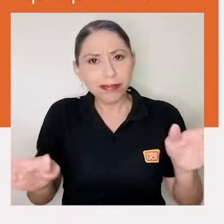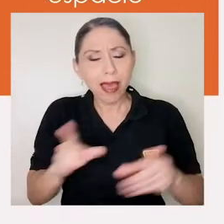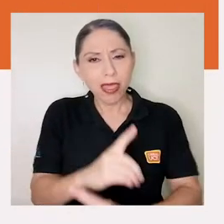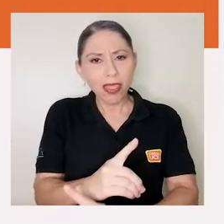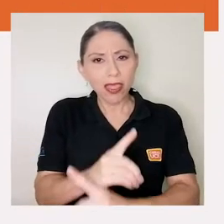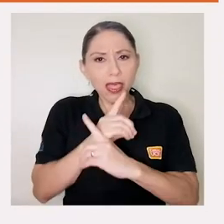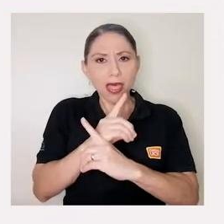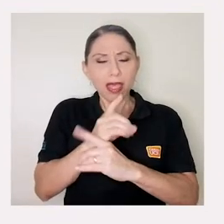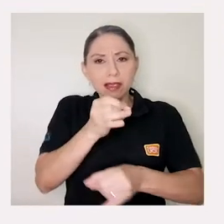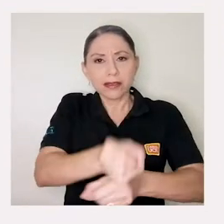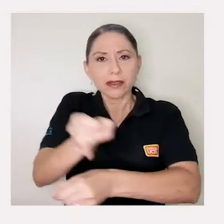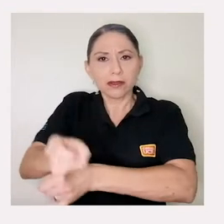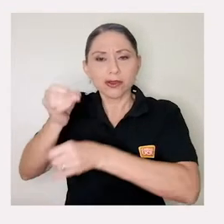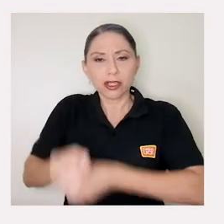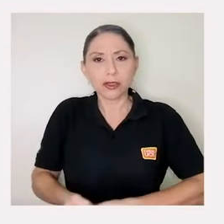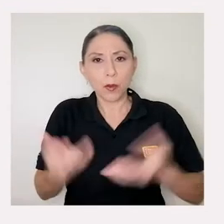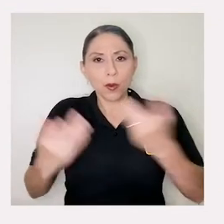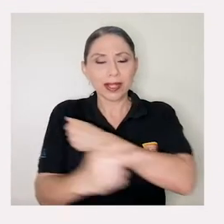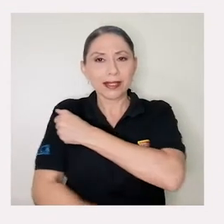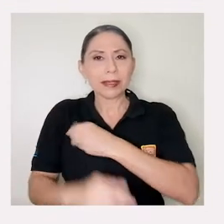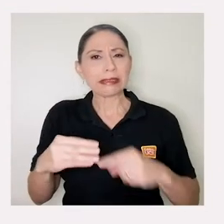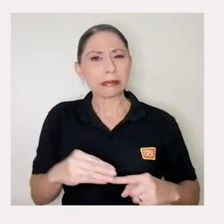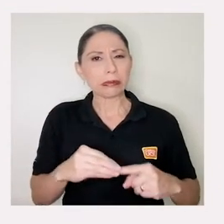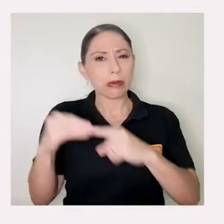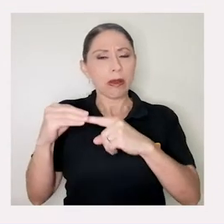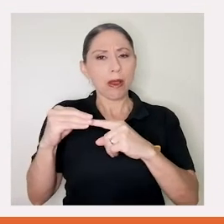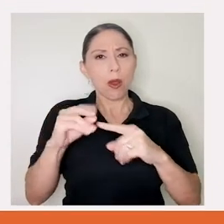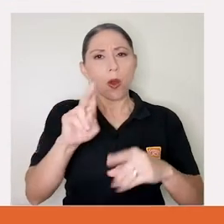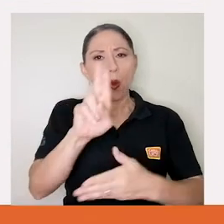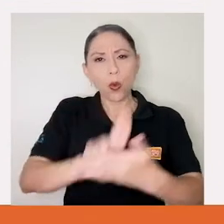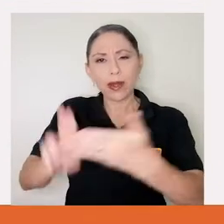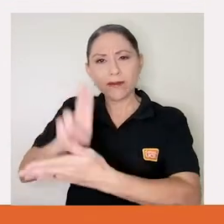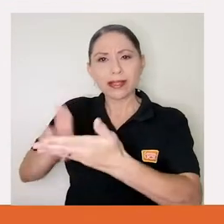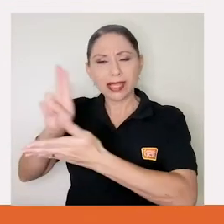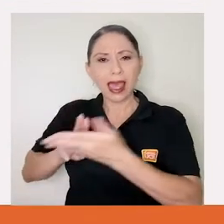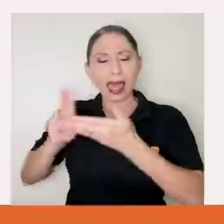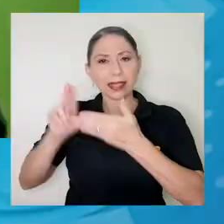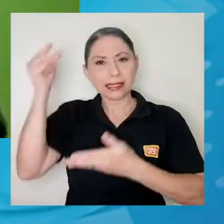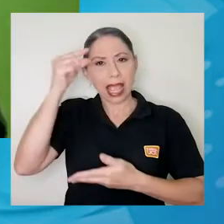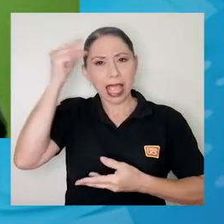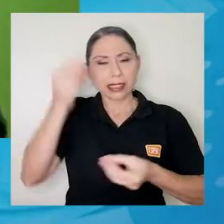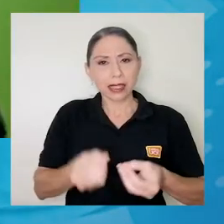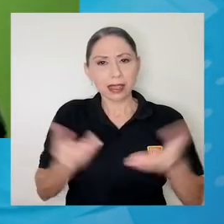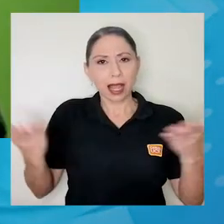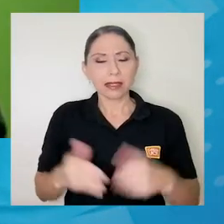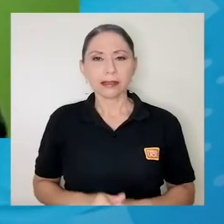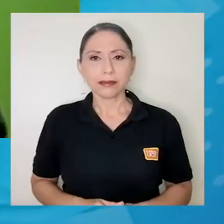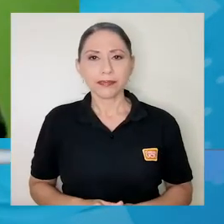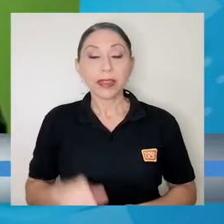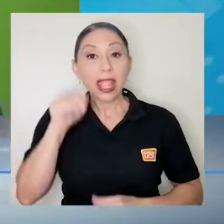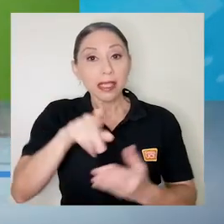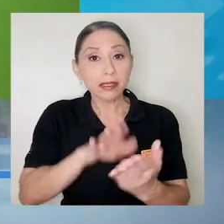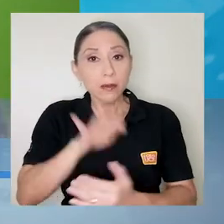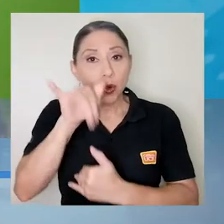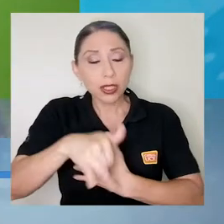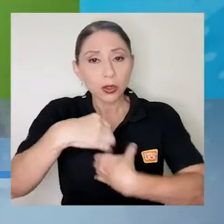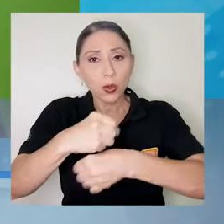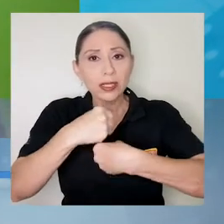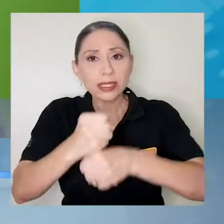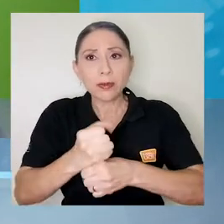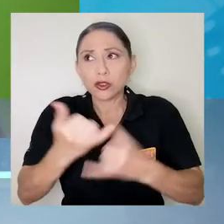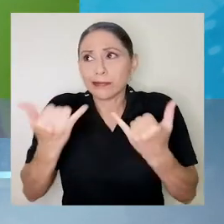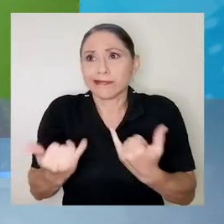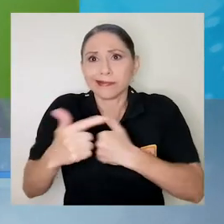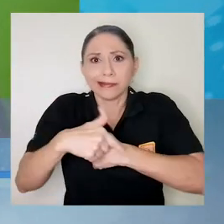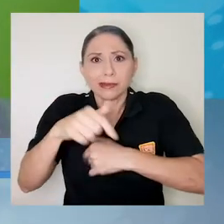instituciones públicas del país, sobre todo de las universidades estatales. Este proyecto lo realizamos en un